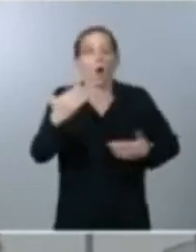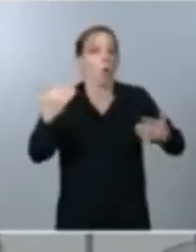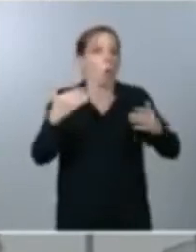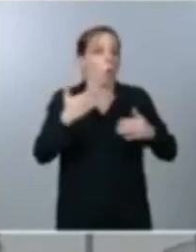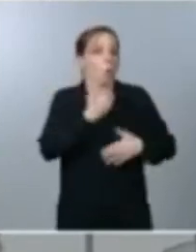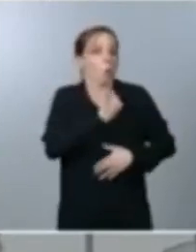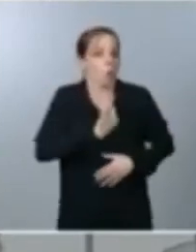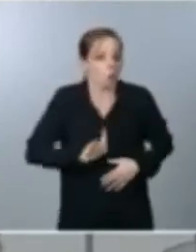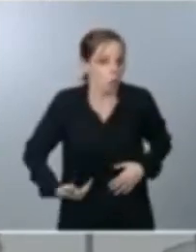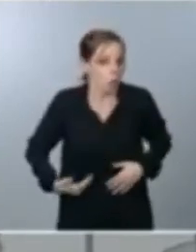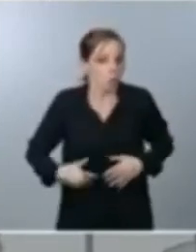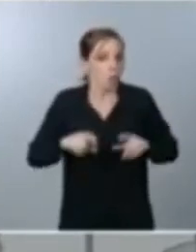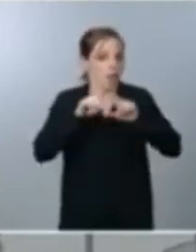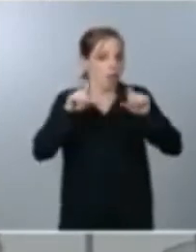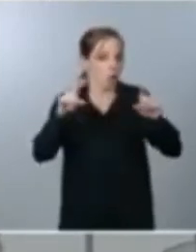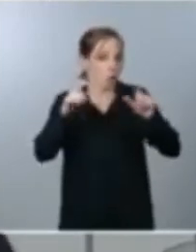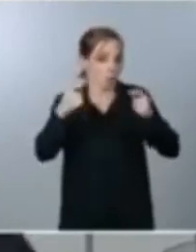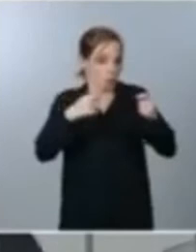estos pequeños comercios